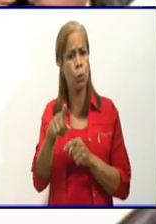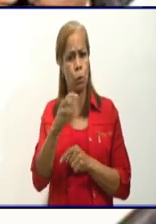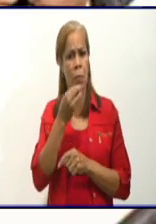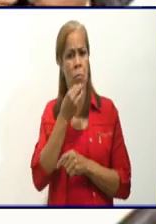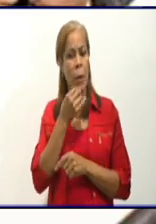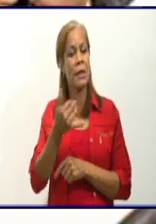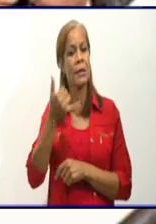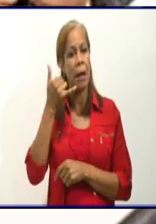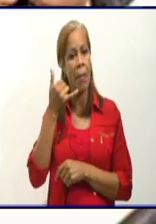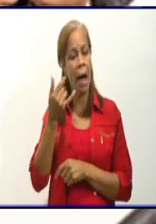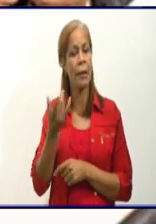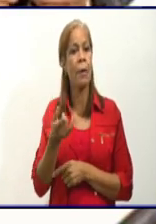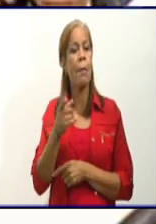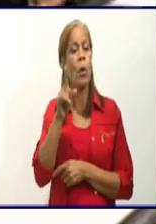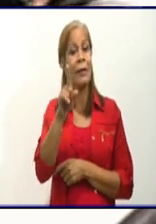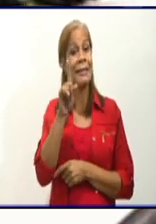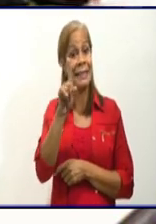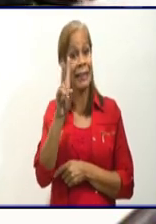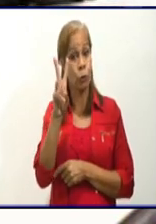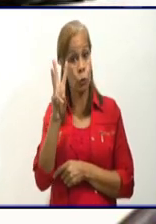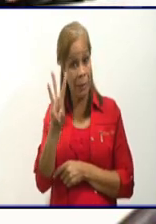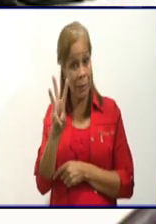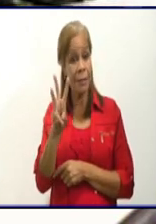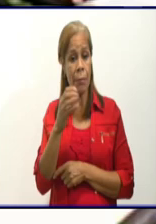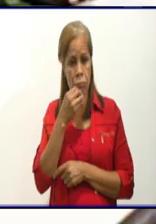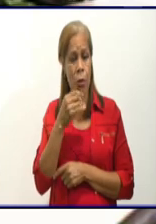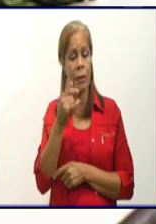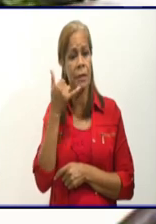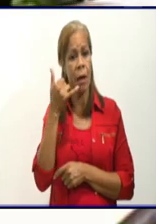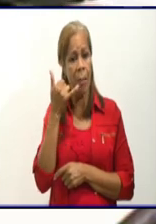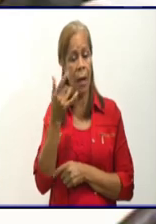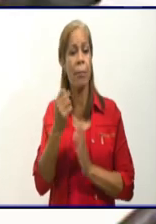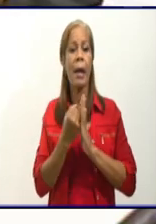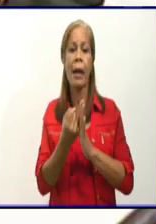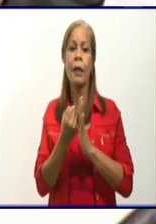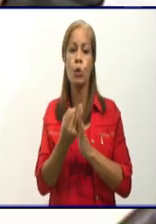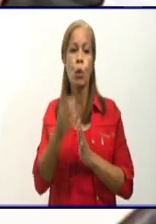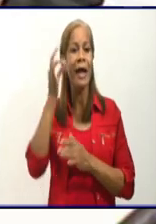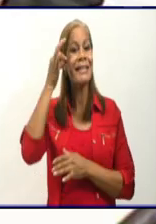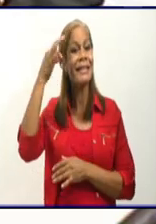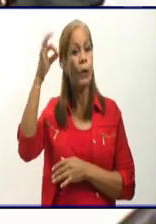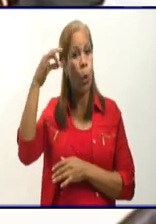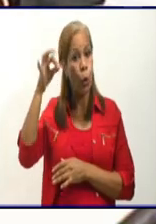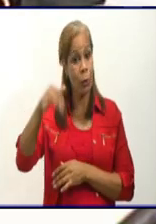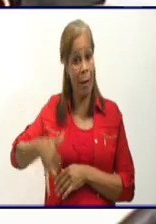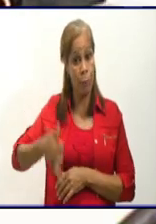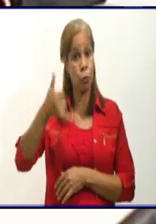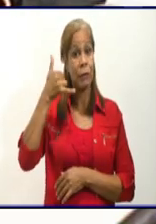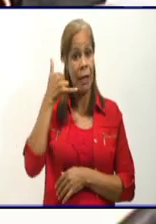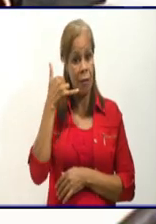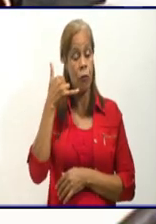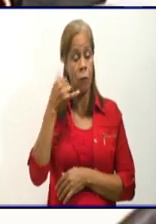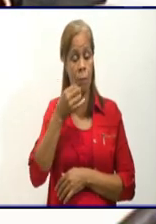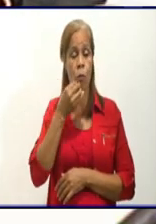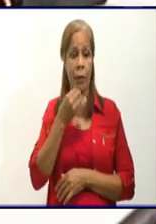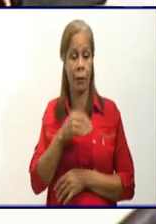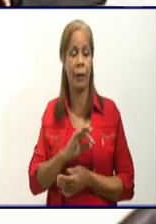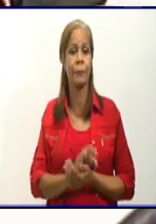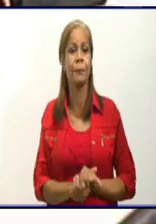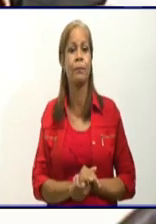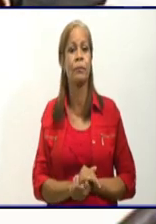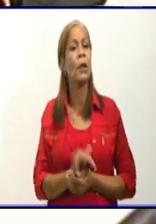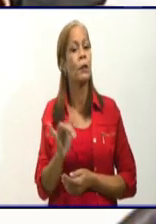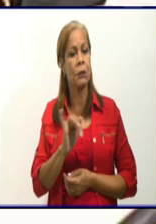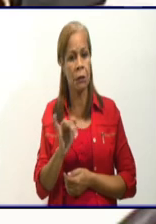asistencia psicológica, que está establecido. una de las iniciativas que se estableció en la provincia de Granma, para que los pacientes puedan llamar, y